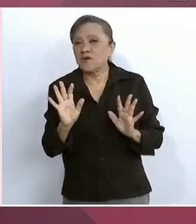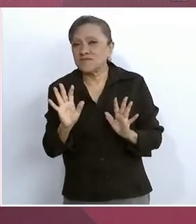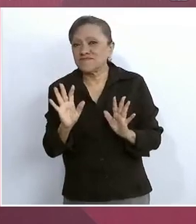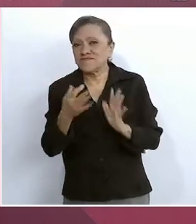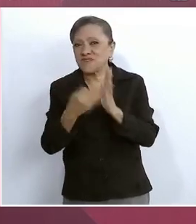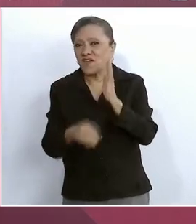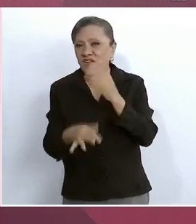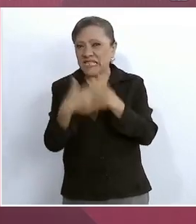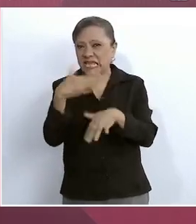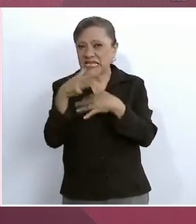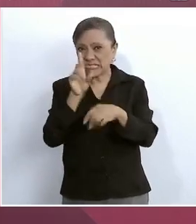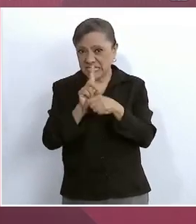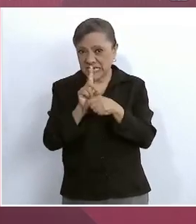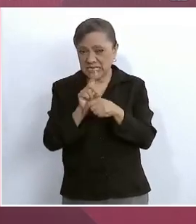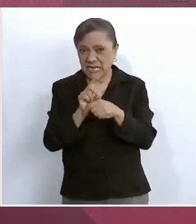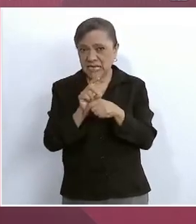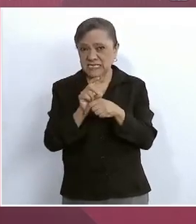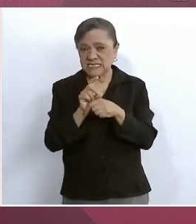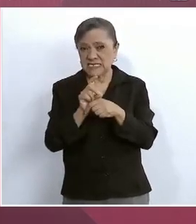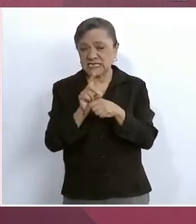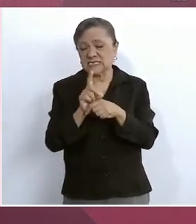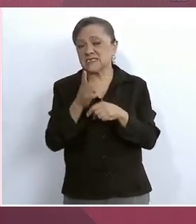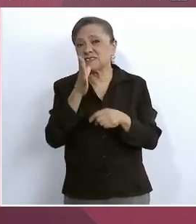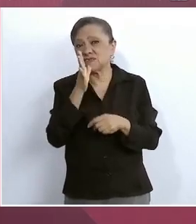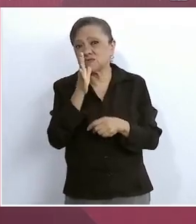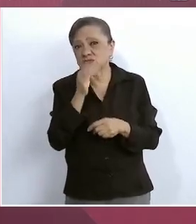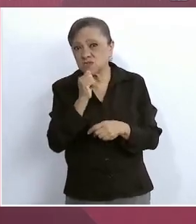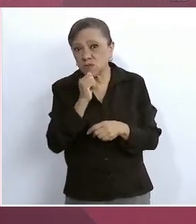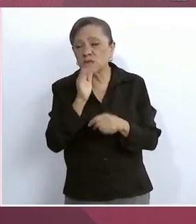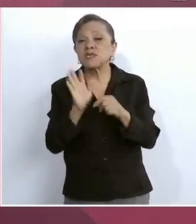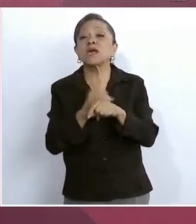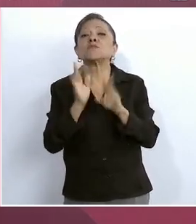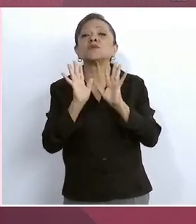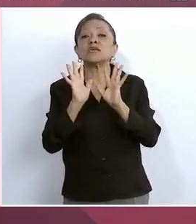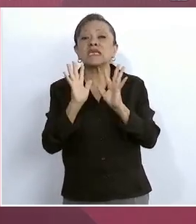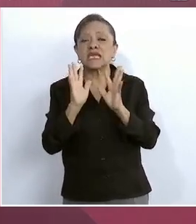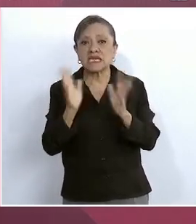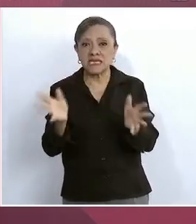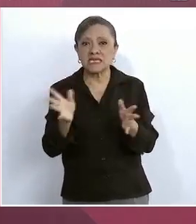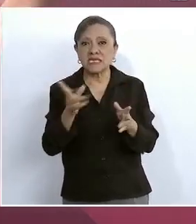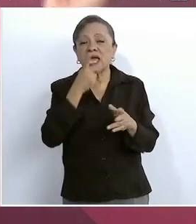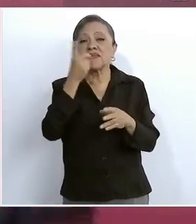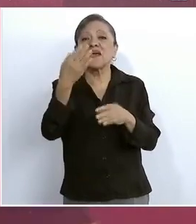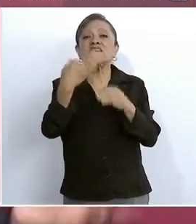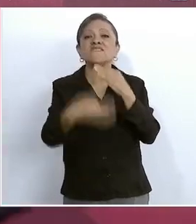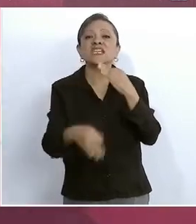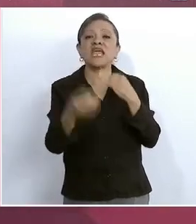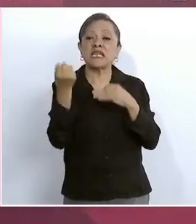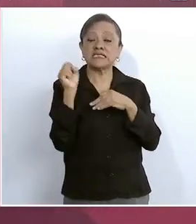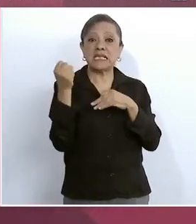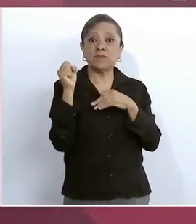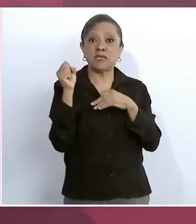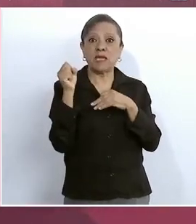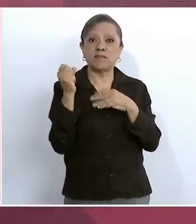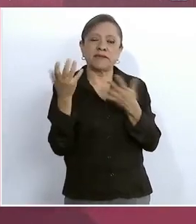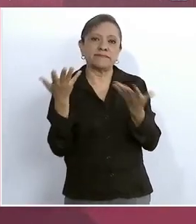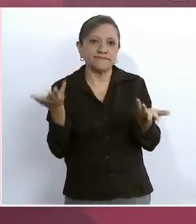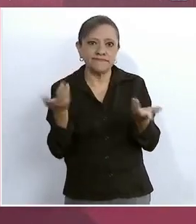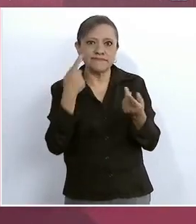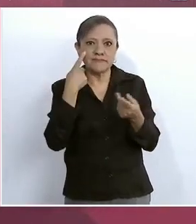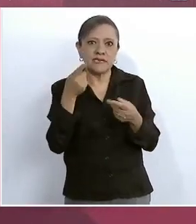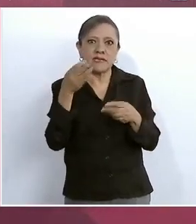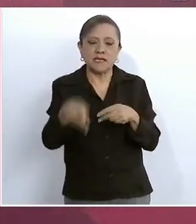voy a ir a un recorrido y ya habíamos dicho que era para finales de septiembre y ya estamos en finales de